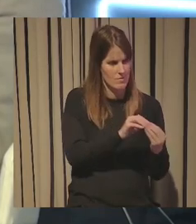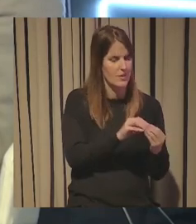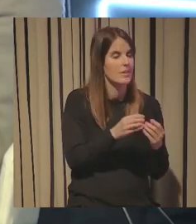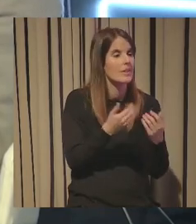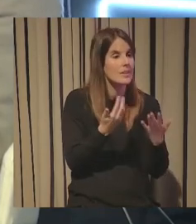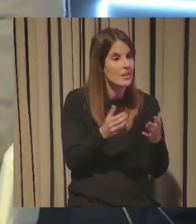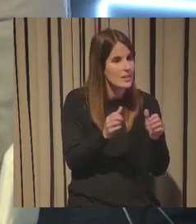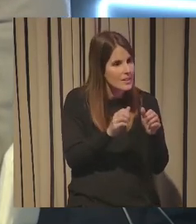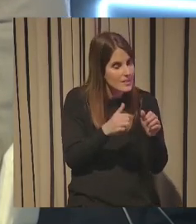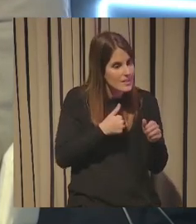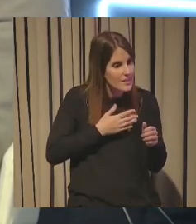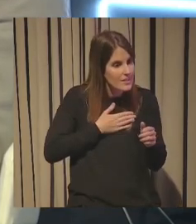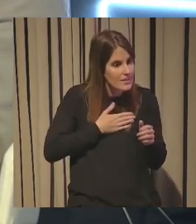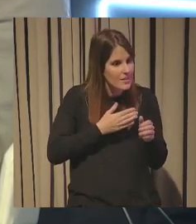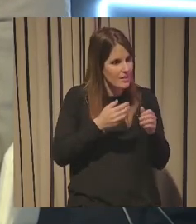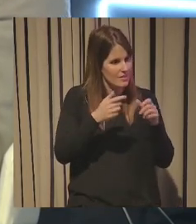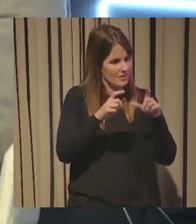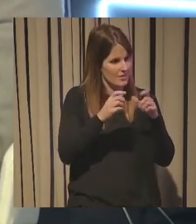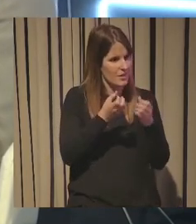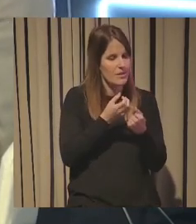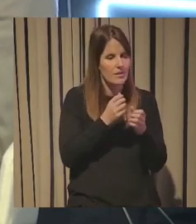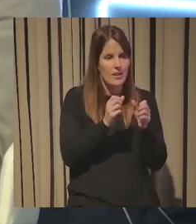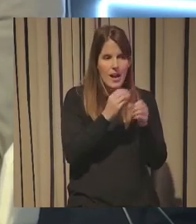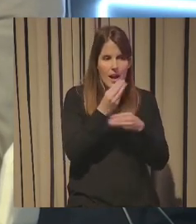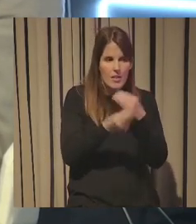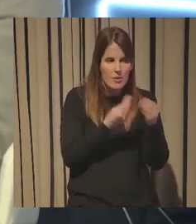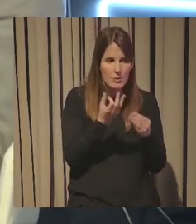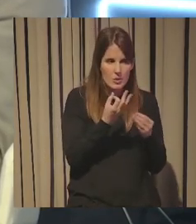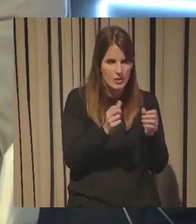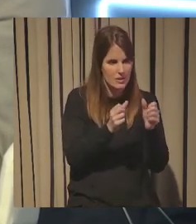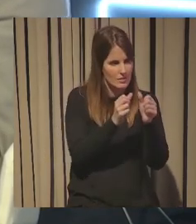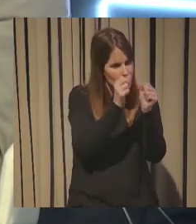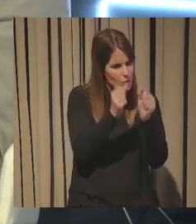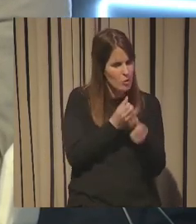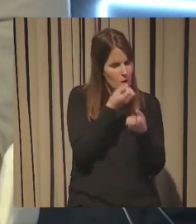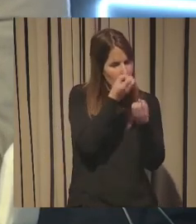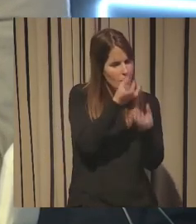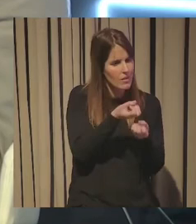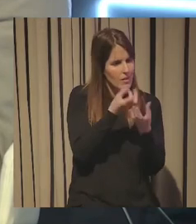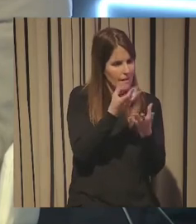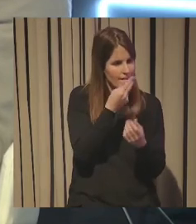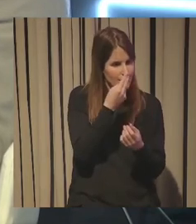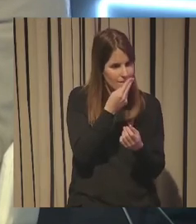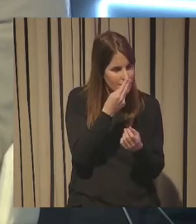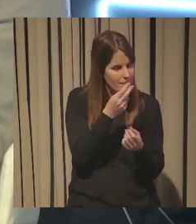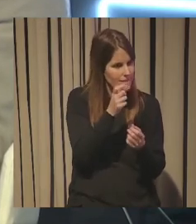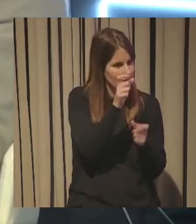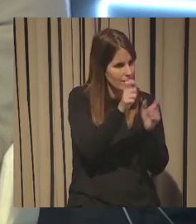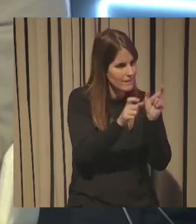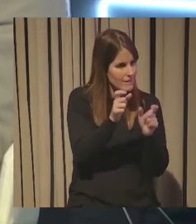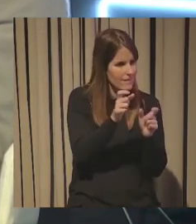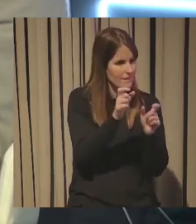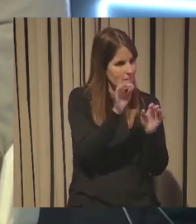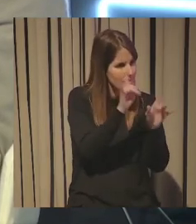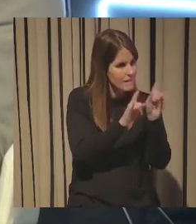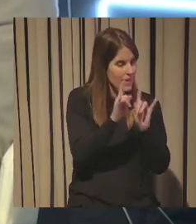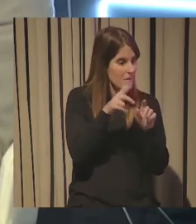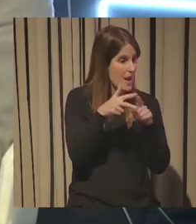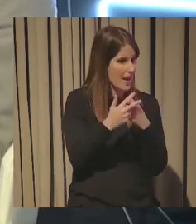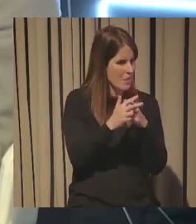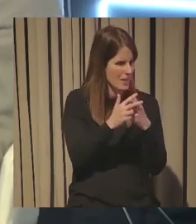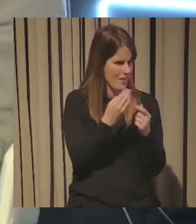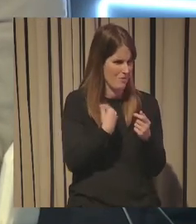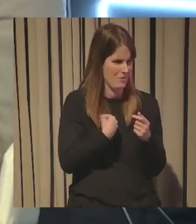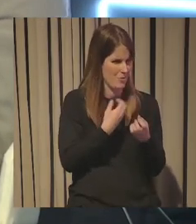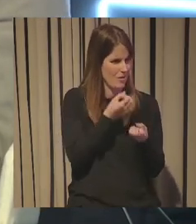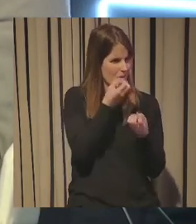forma en que contamos lo que hacemos nosotros lo mismo que hacemos si cambiamos en la forma en que lo contamos y ahí luego con la herramienta o como lo consigo en